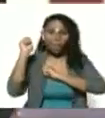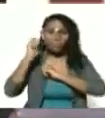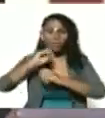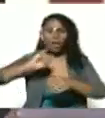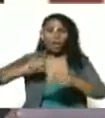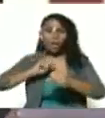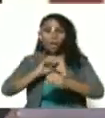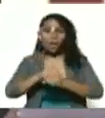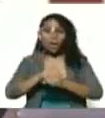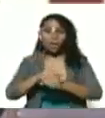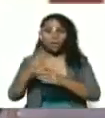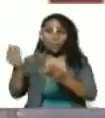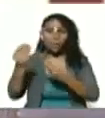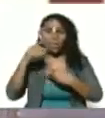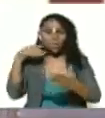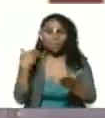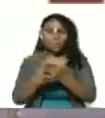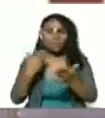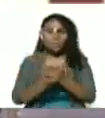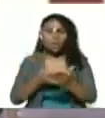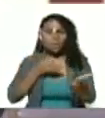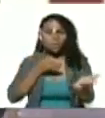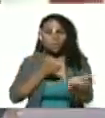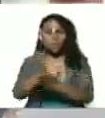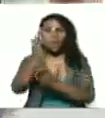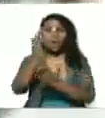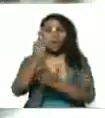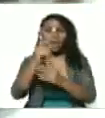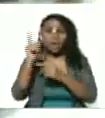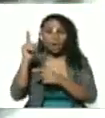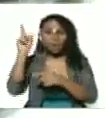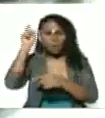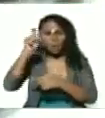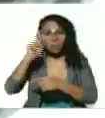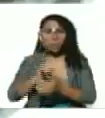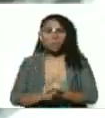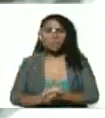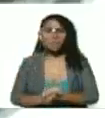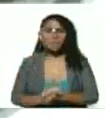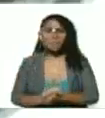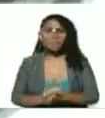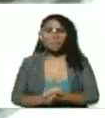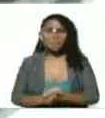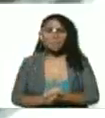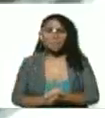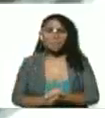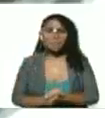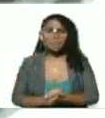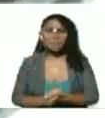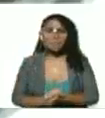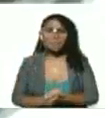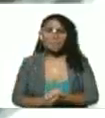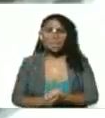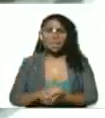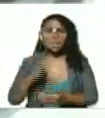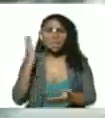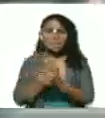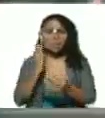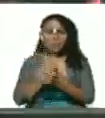Rodríguez nos da muestra de la lealtad que él nos enseñó y tengámoslo presente siempre